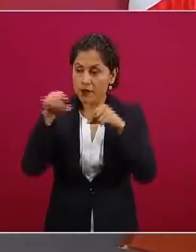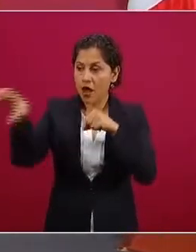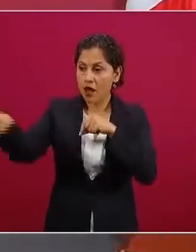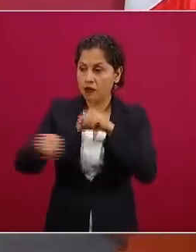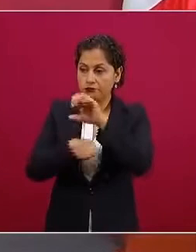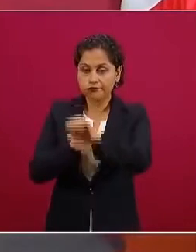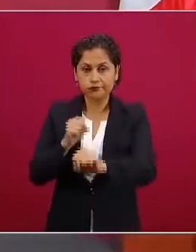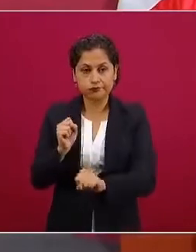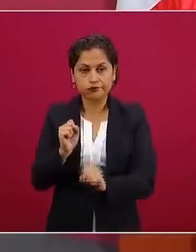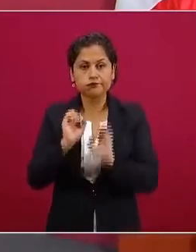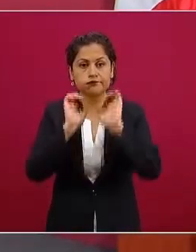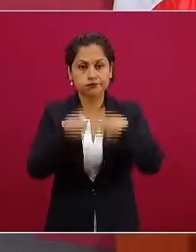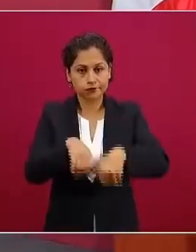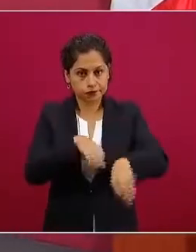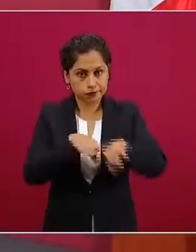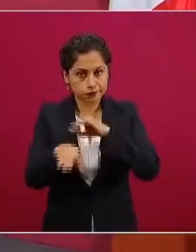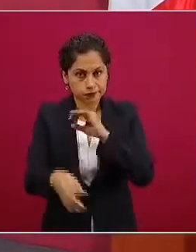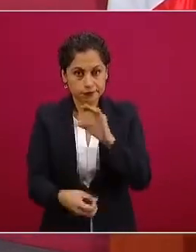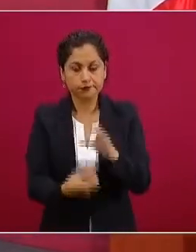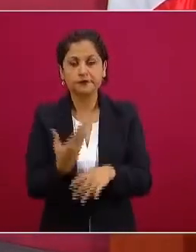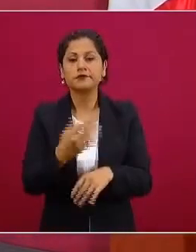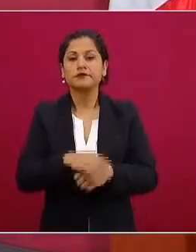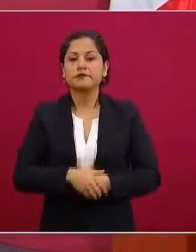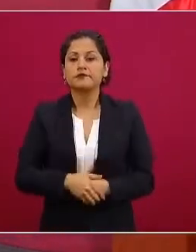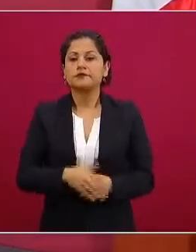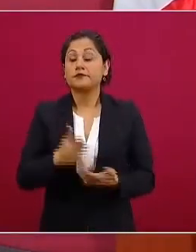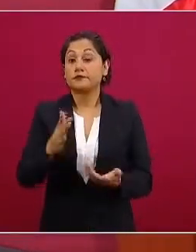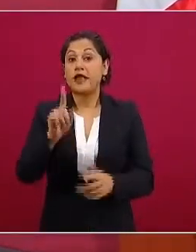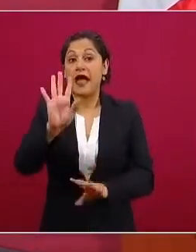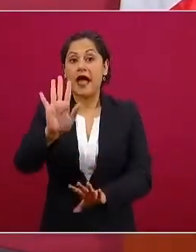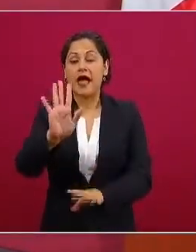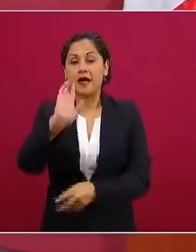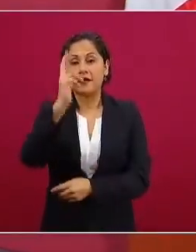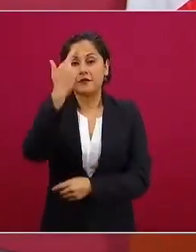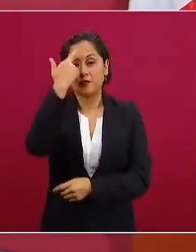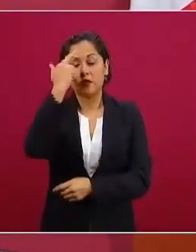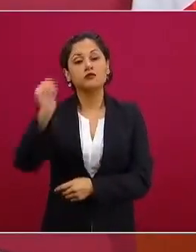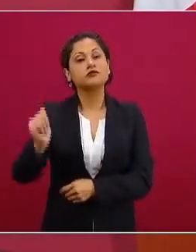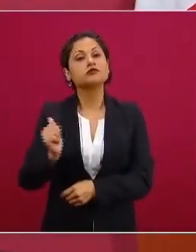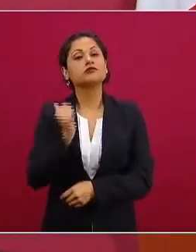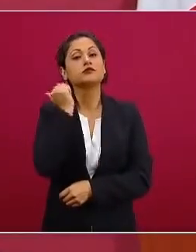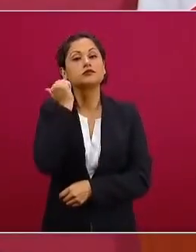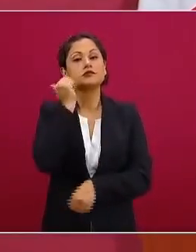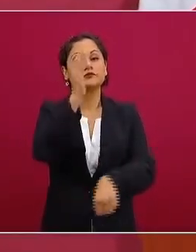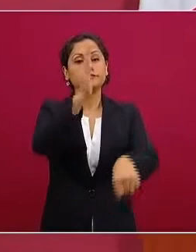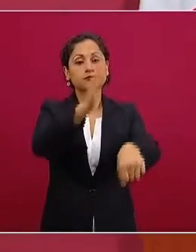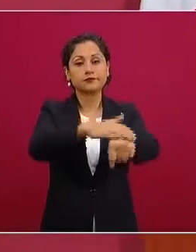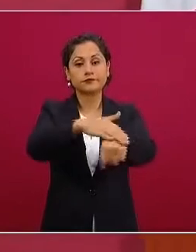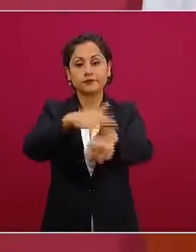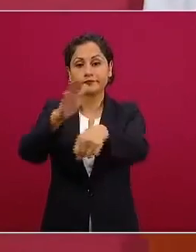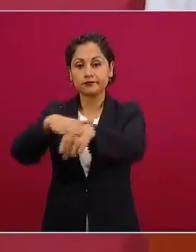vuelvo a hacer el llamado a los médicos